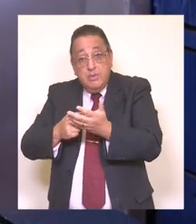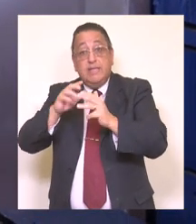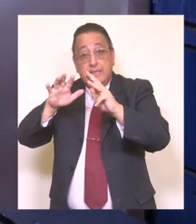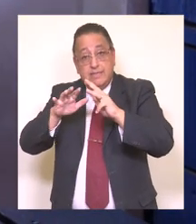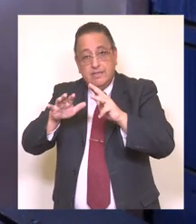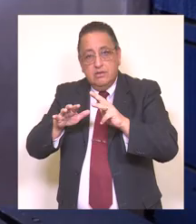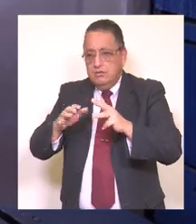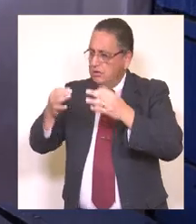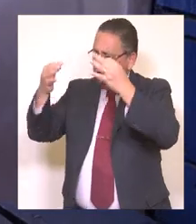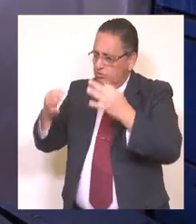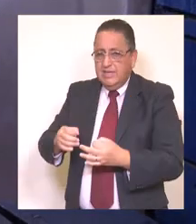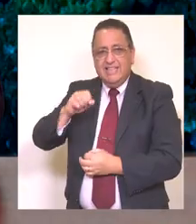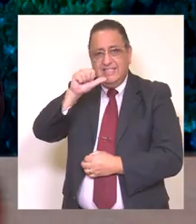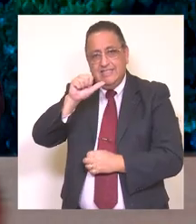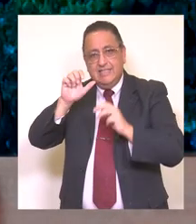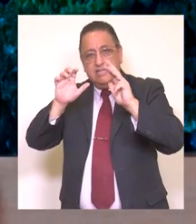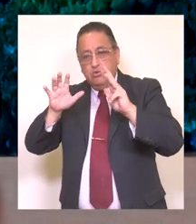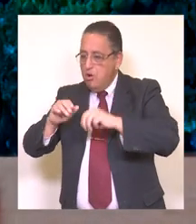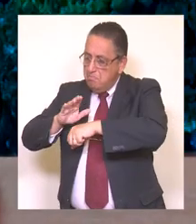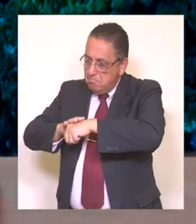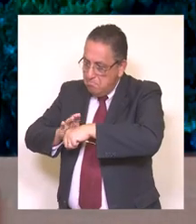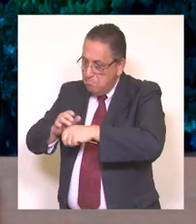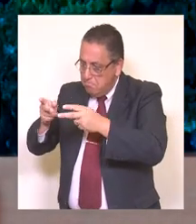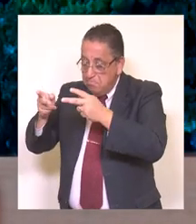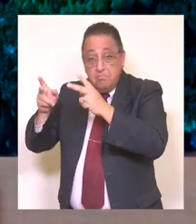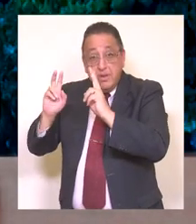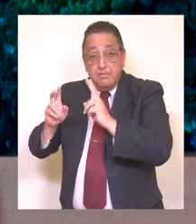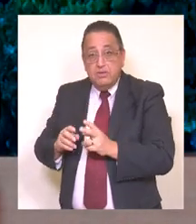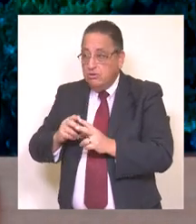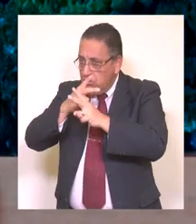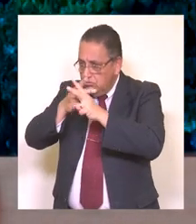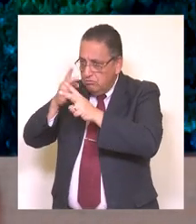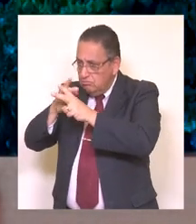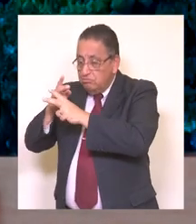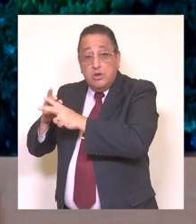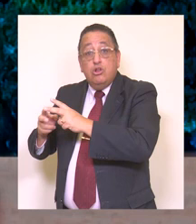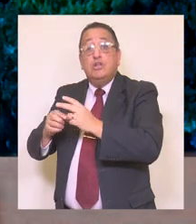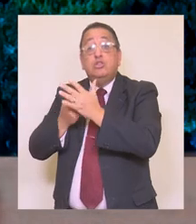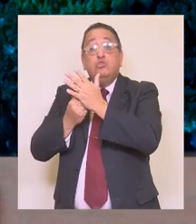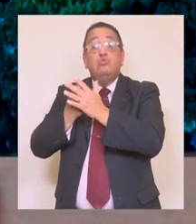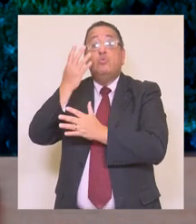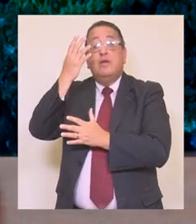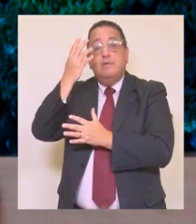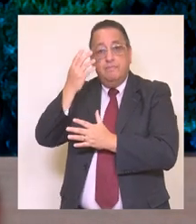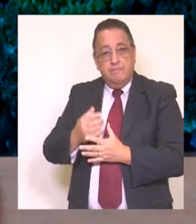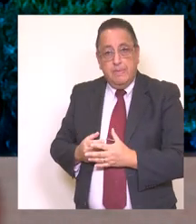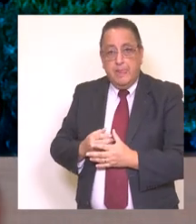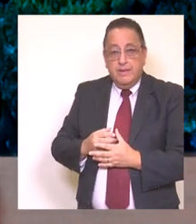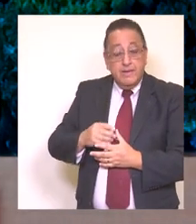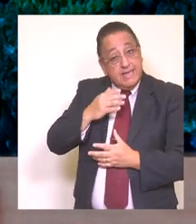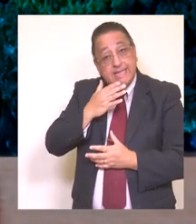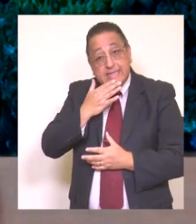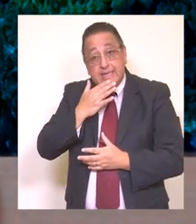69 permisos de edificación para obras nuevas en Mulchen. Y a través de la Oficina de Medio Ambiente